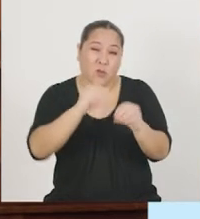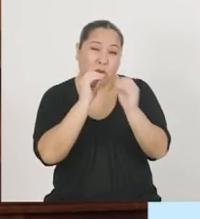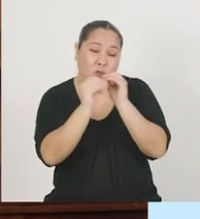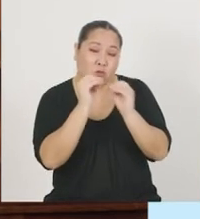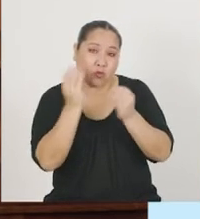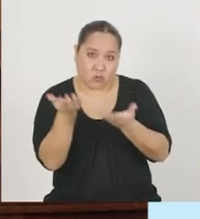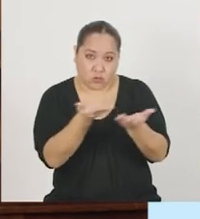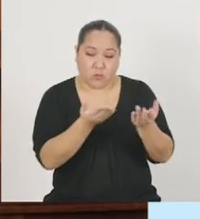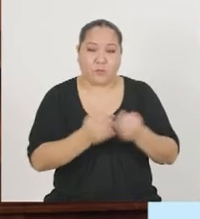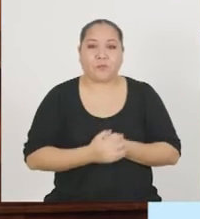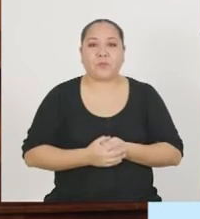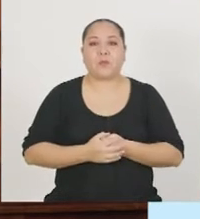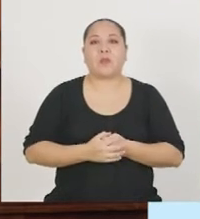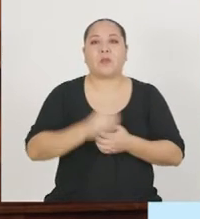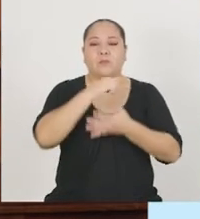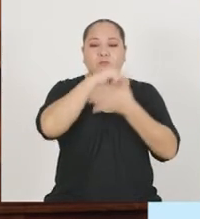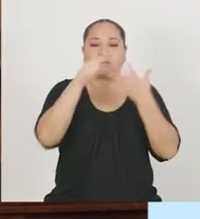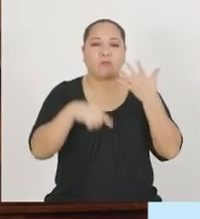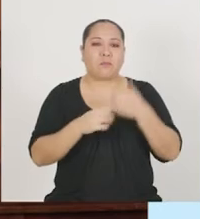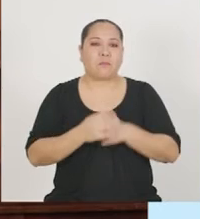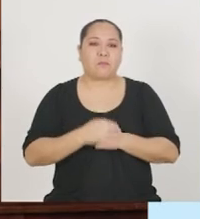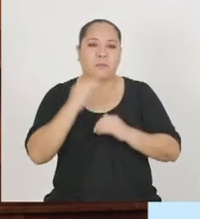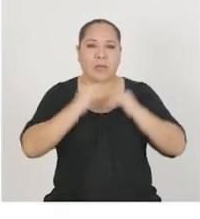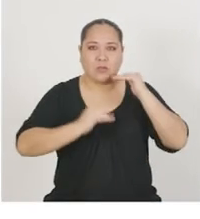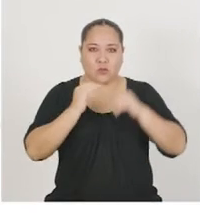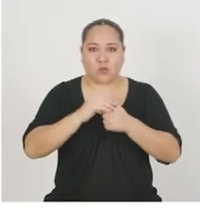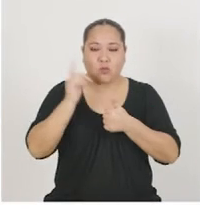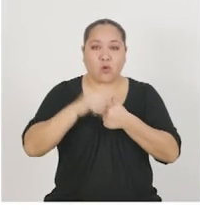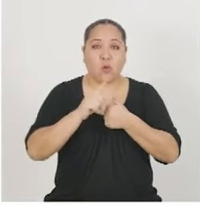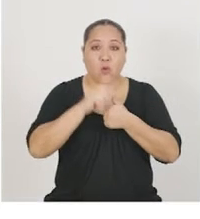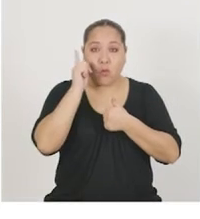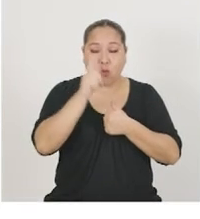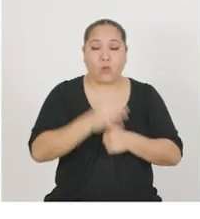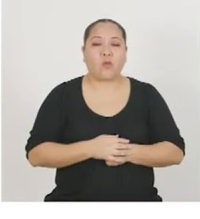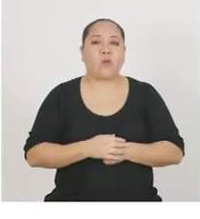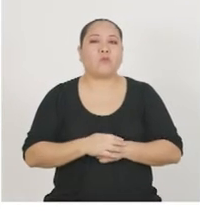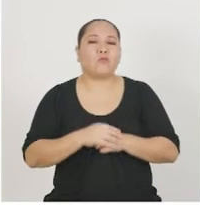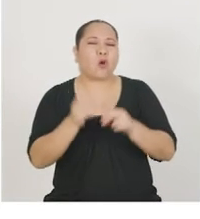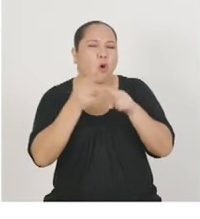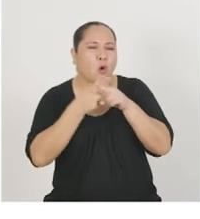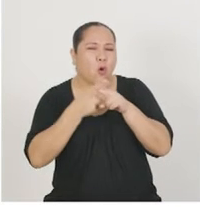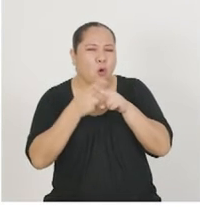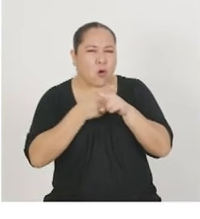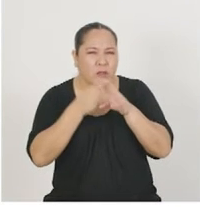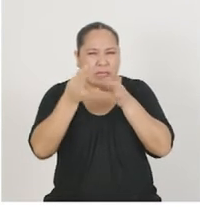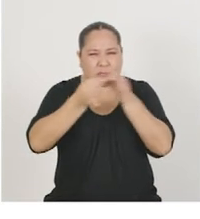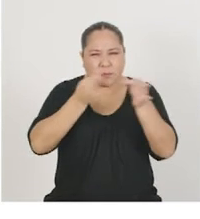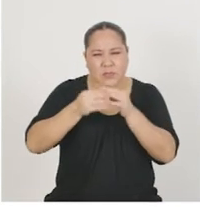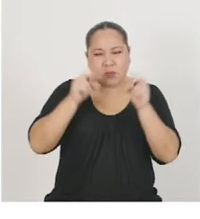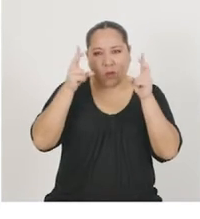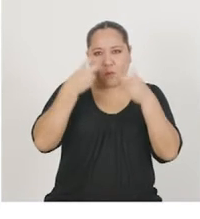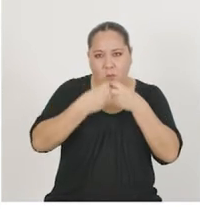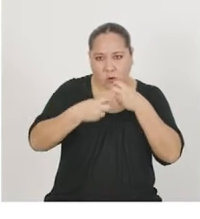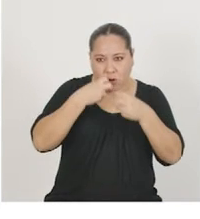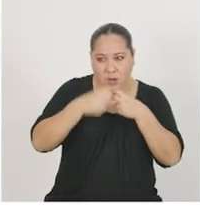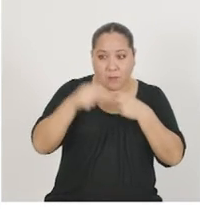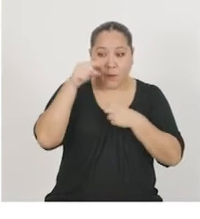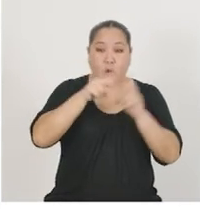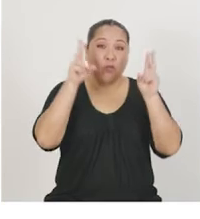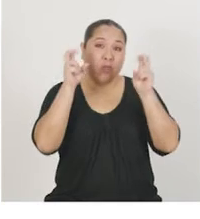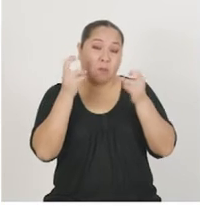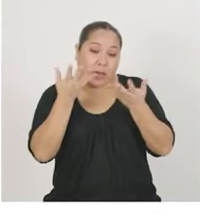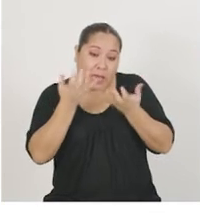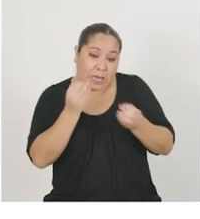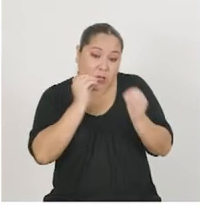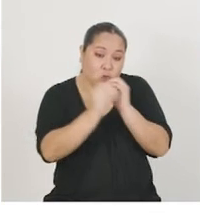solución. Se dan los siguientes pasos. Uno, realizar una breve introducción al problema o tema que